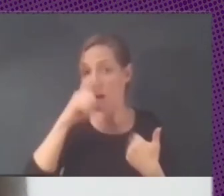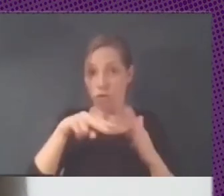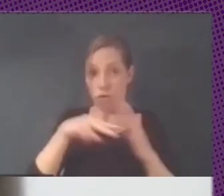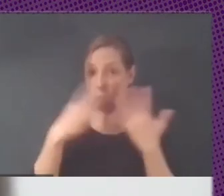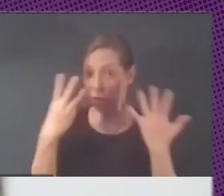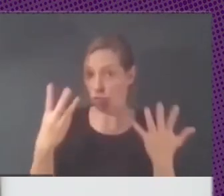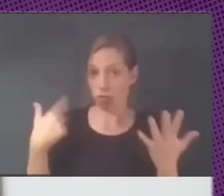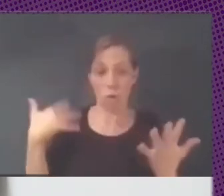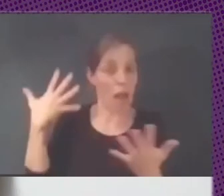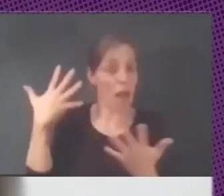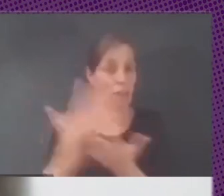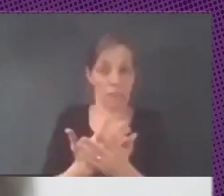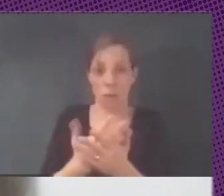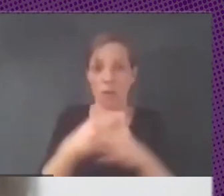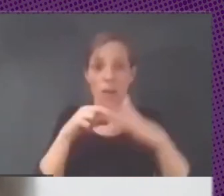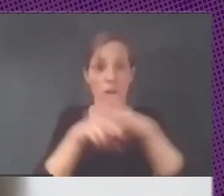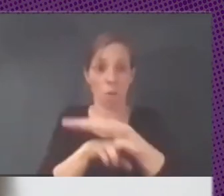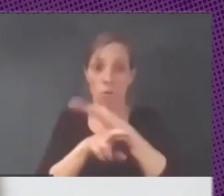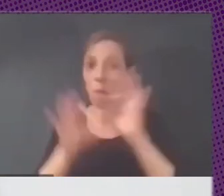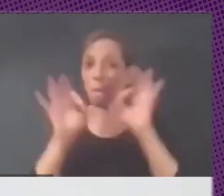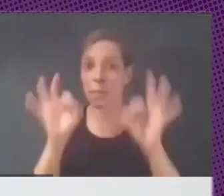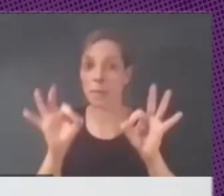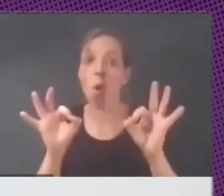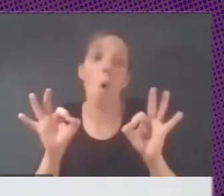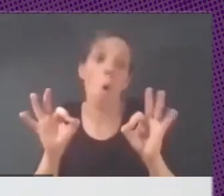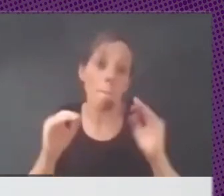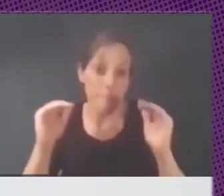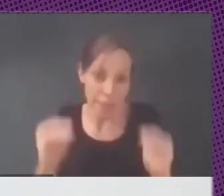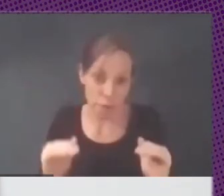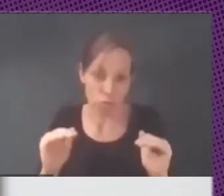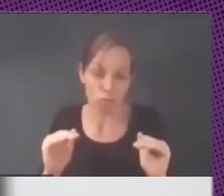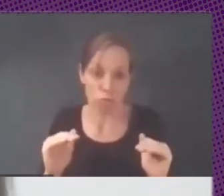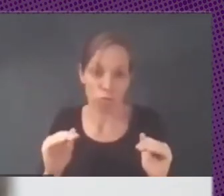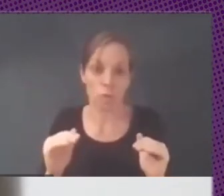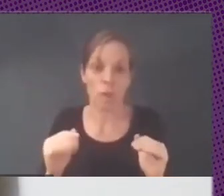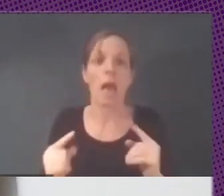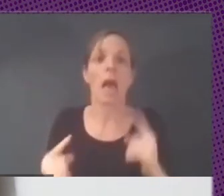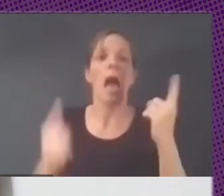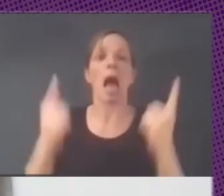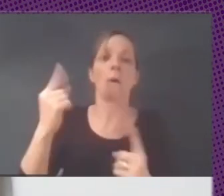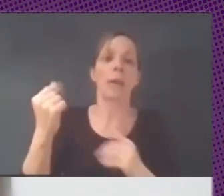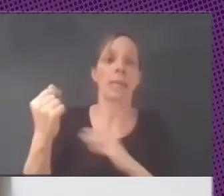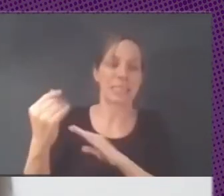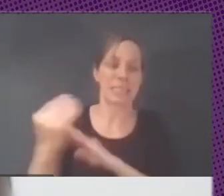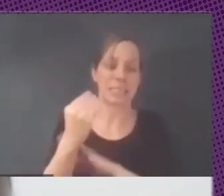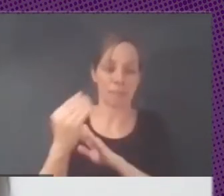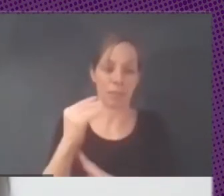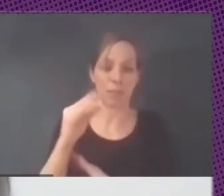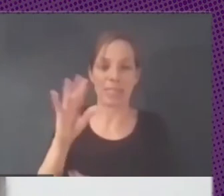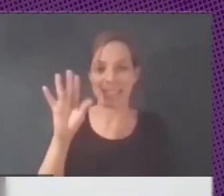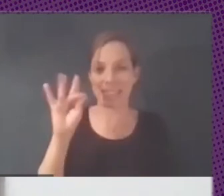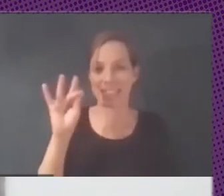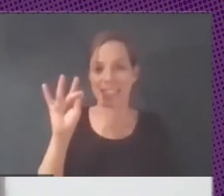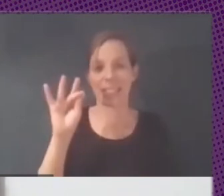ahora o incluso menos y con algunas inversiones pero pero sí este prácticamente ha sido